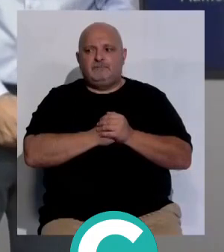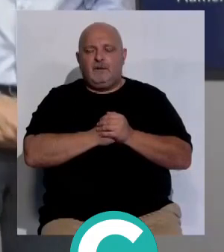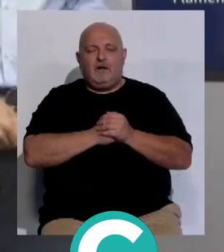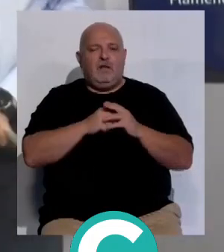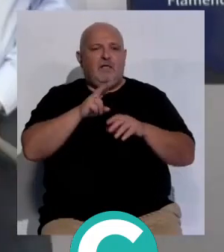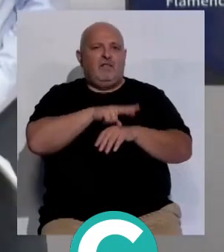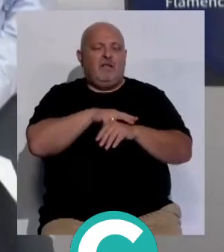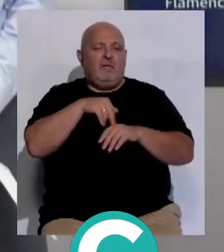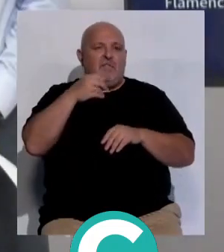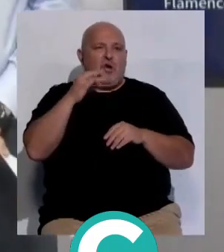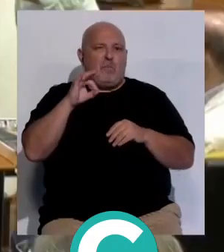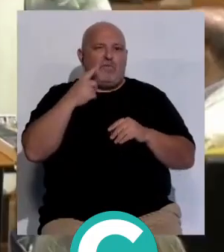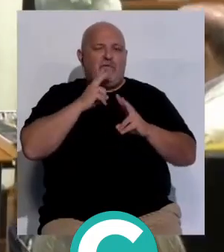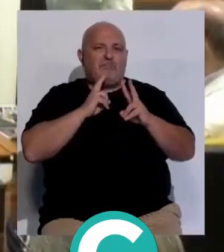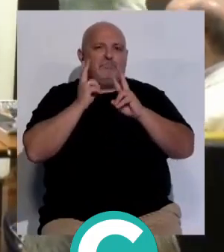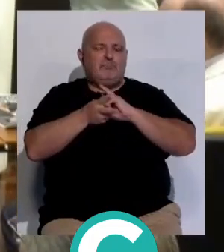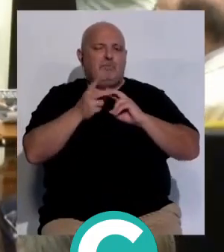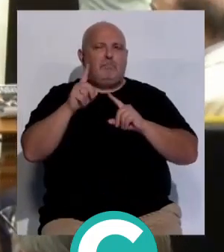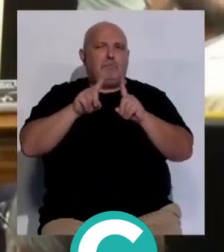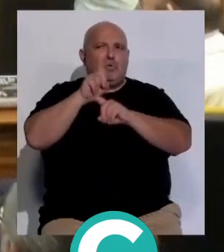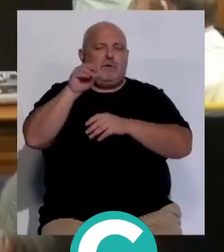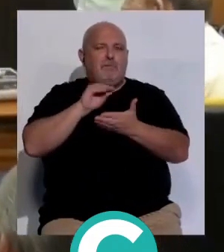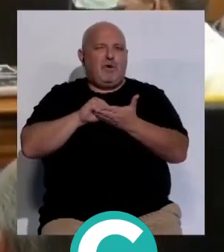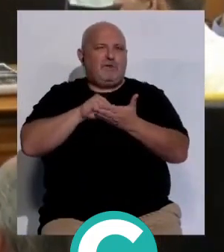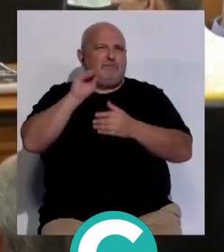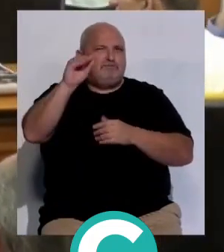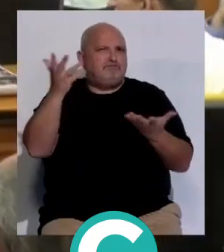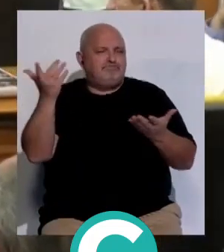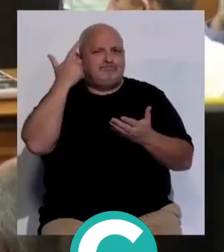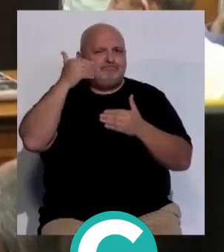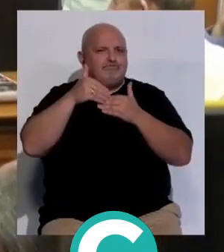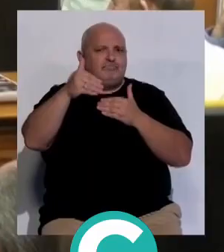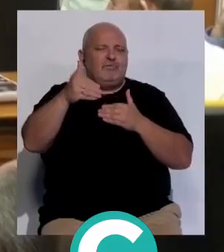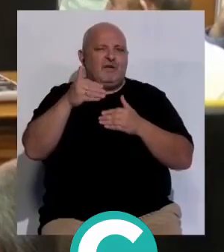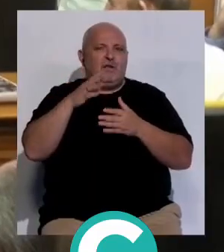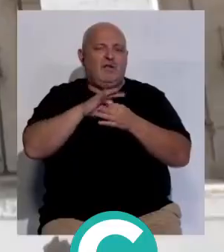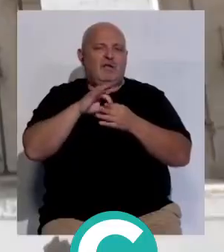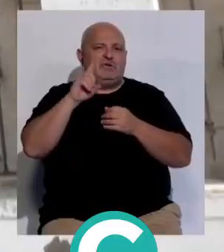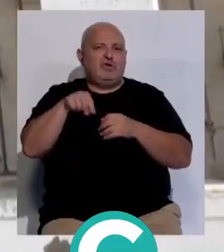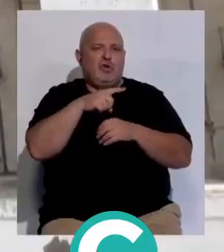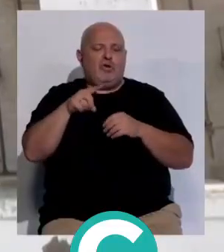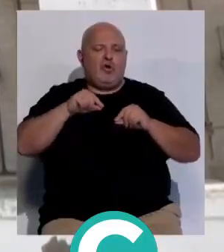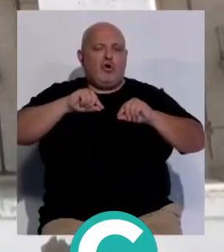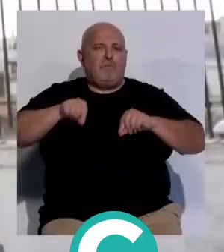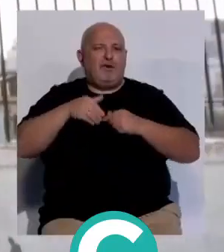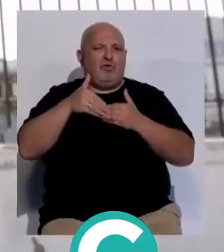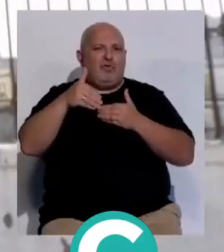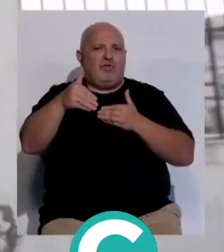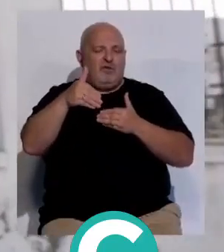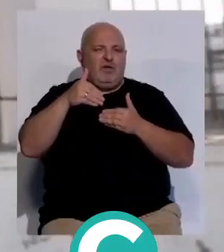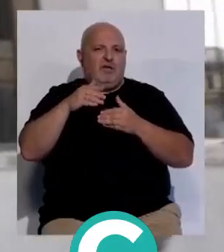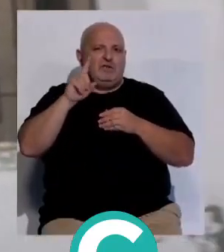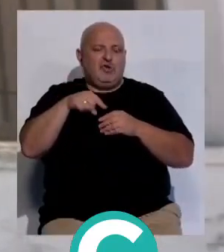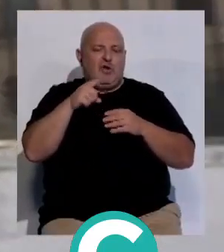La delegada Mercedes Colombo respondía a las preguntas de los medios que señalaban a la Junta como la institución determinante para la firma del convenio que